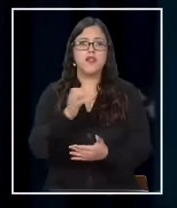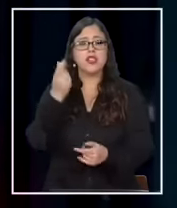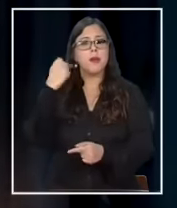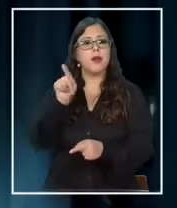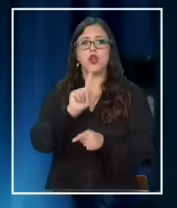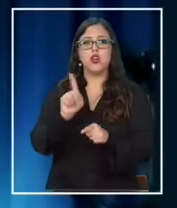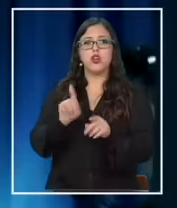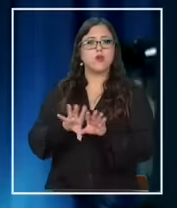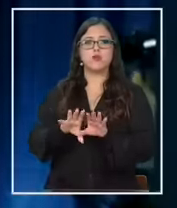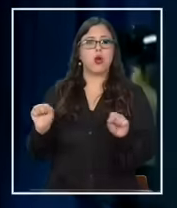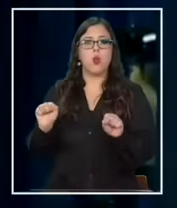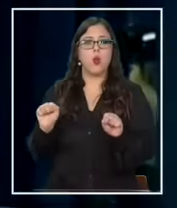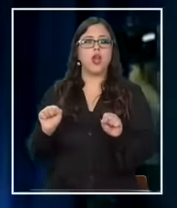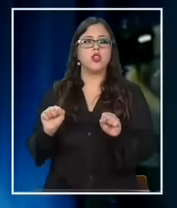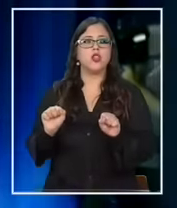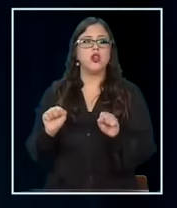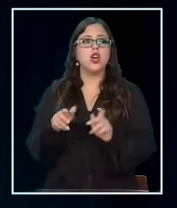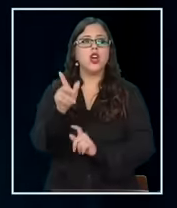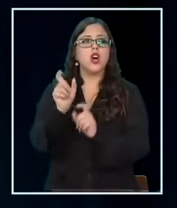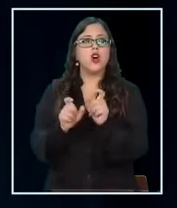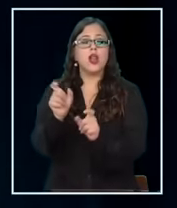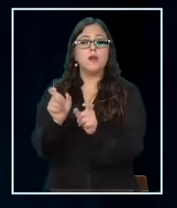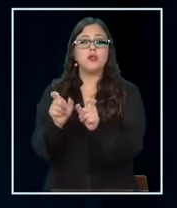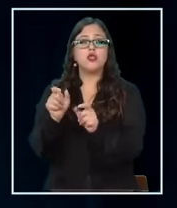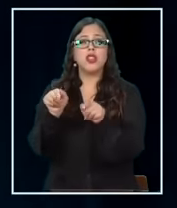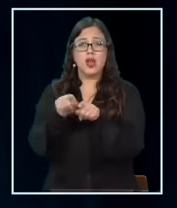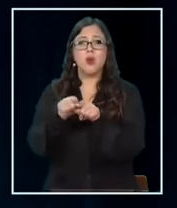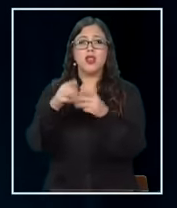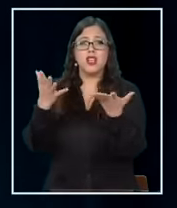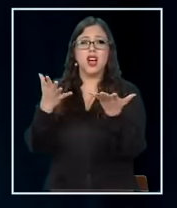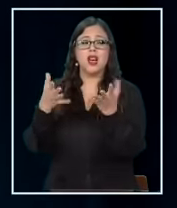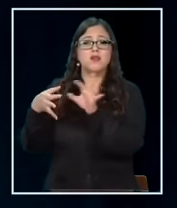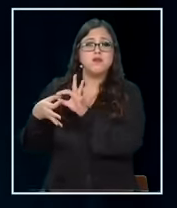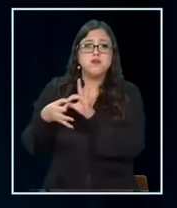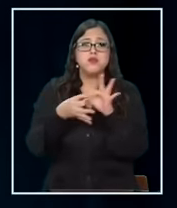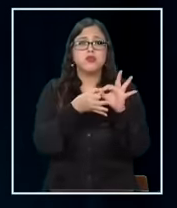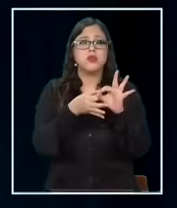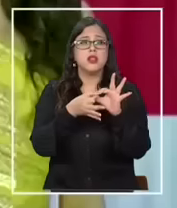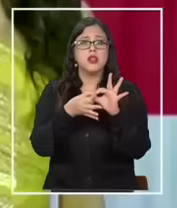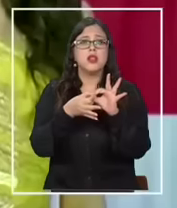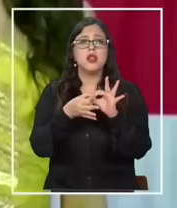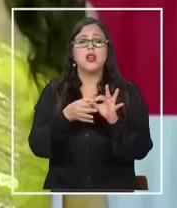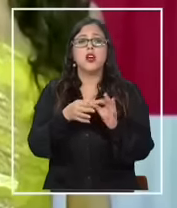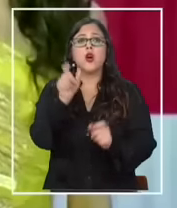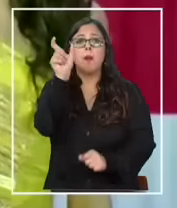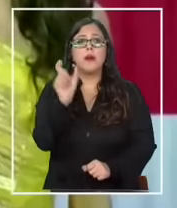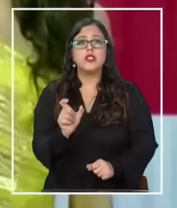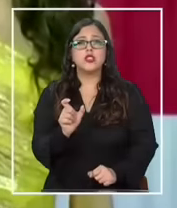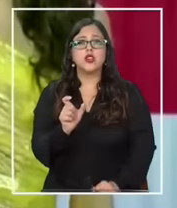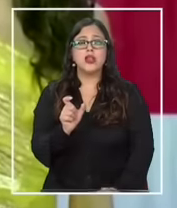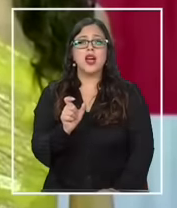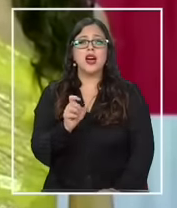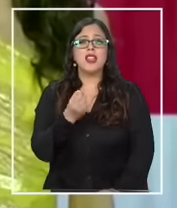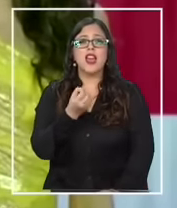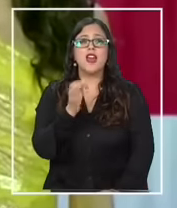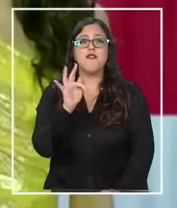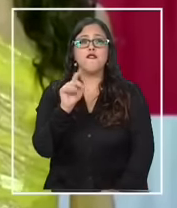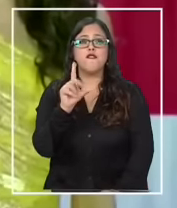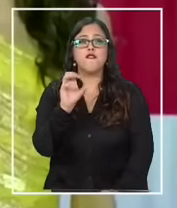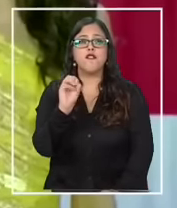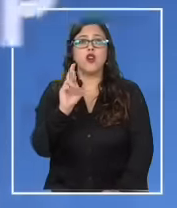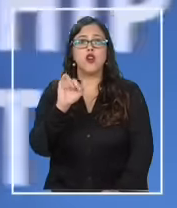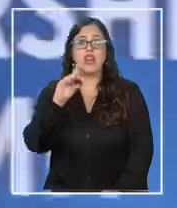comparte ideales con quien sigue al exmandatario en las encuestas el gobernador de Florida Ron DeSantis con quien se ha enfrentado por su gestión en la